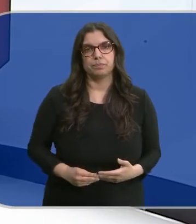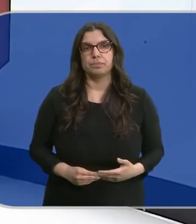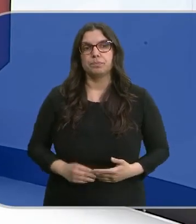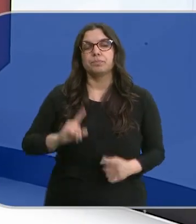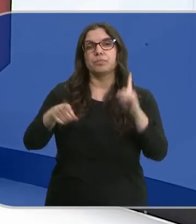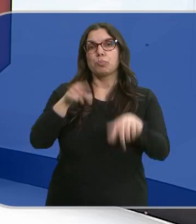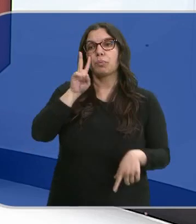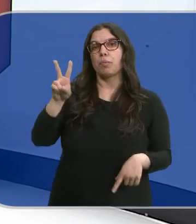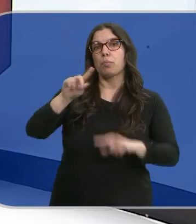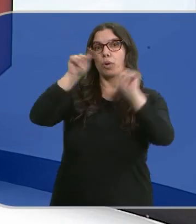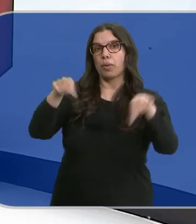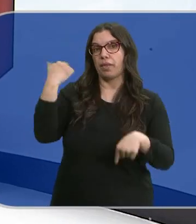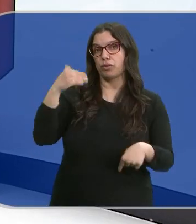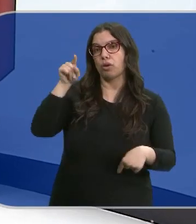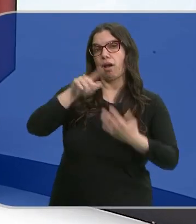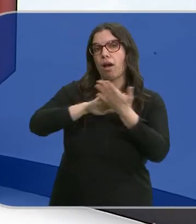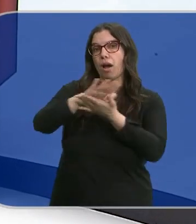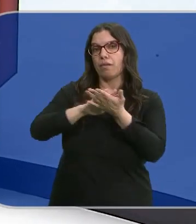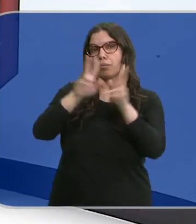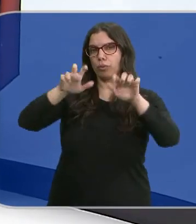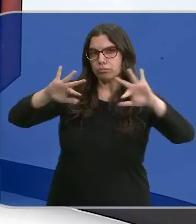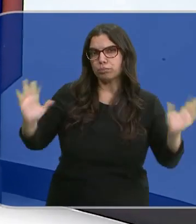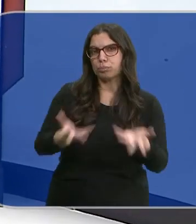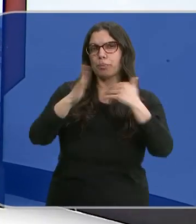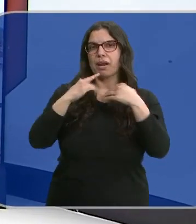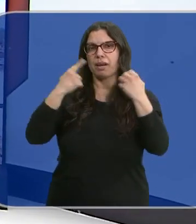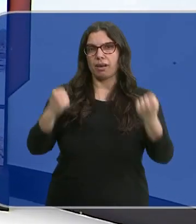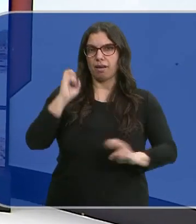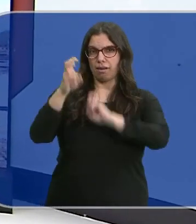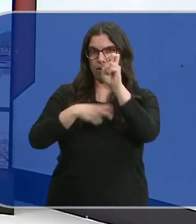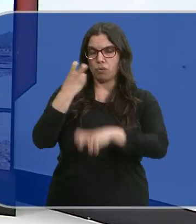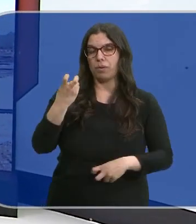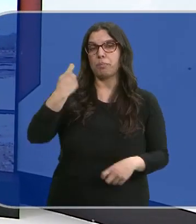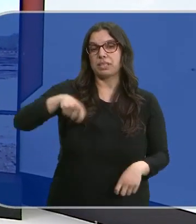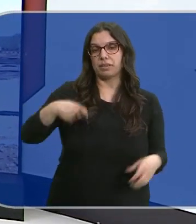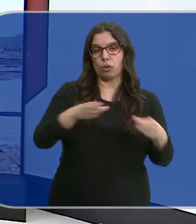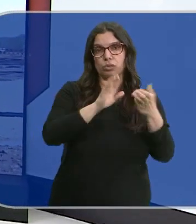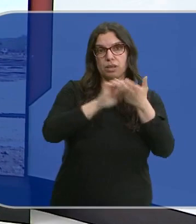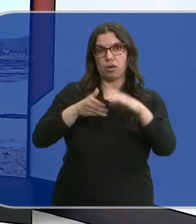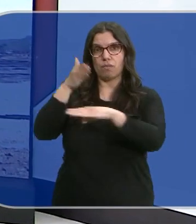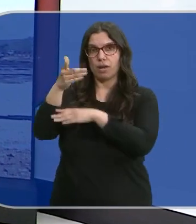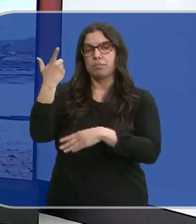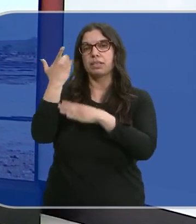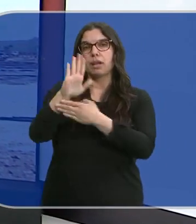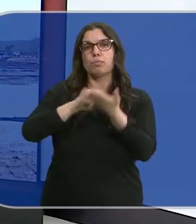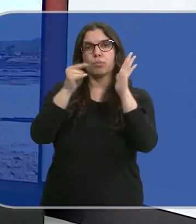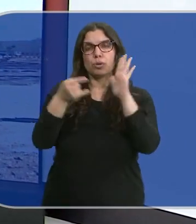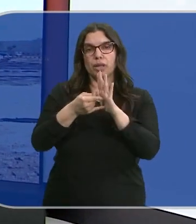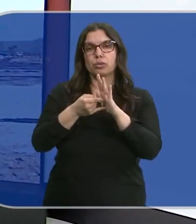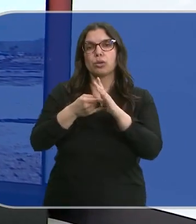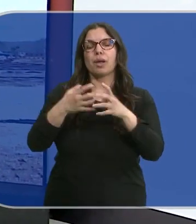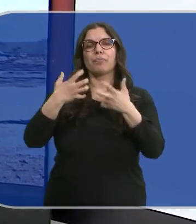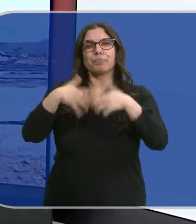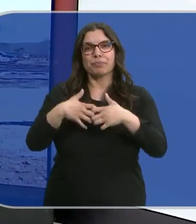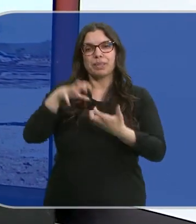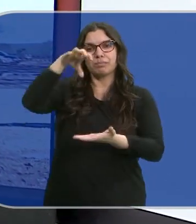Estaremos en la provincia de Soria para hablarles de un nuevo impulso a las energías renovables. El presidente de la Junta ha acudido a la presentación del proyecto de una